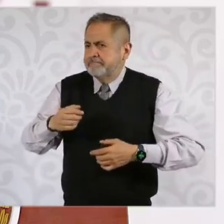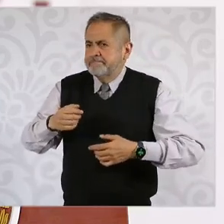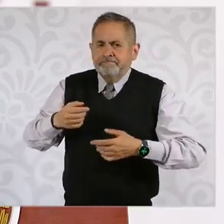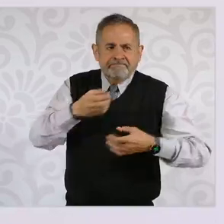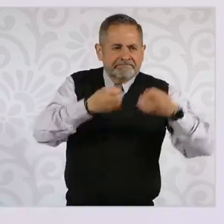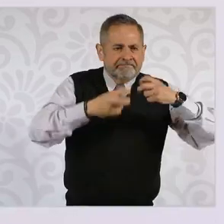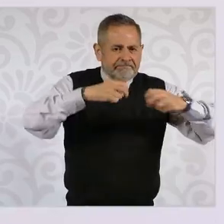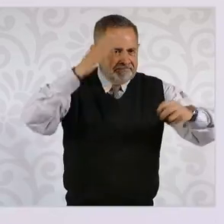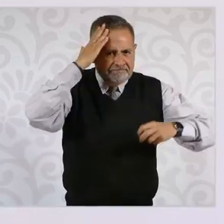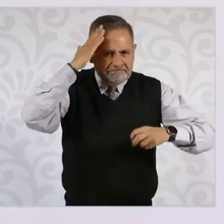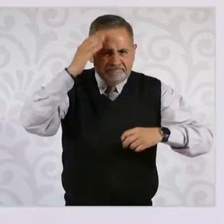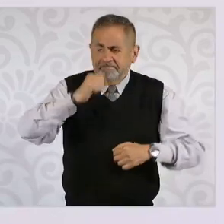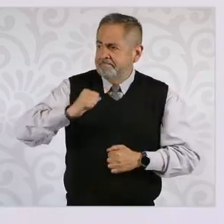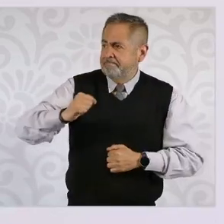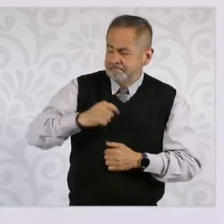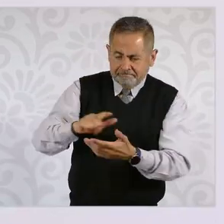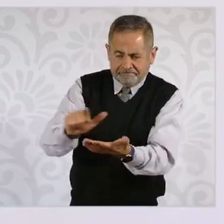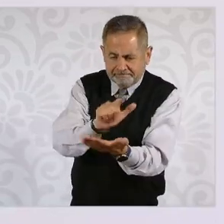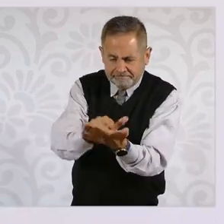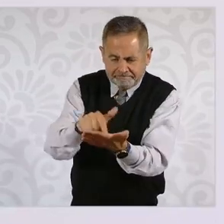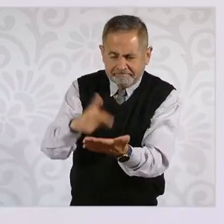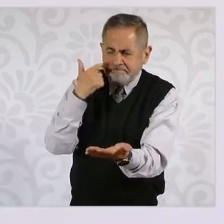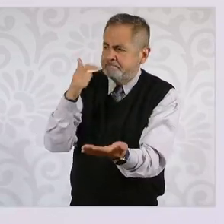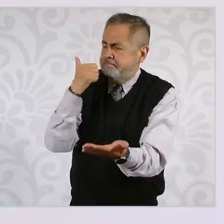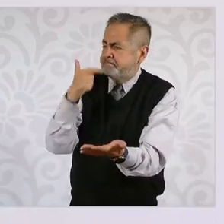ministros, ministras, frente a la reforma.